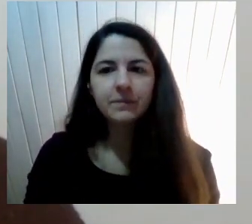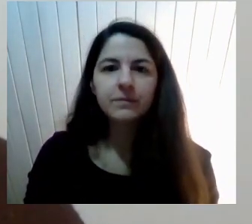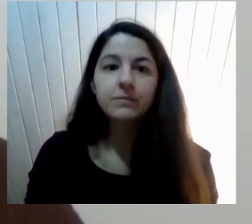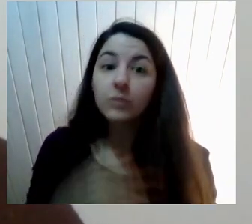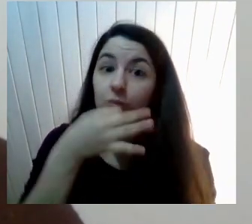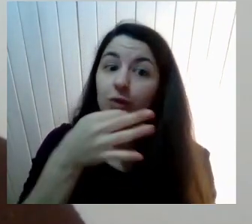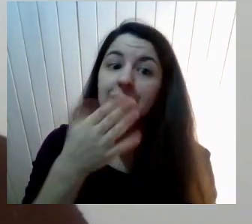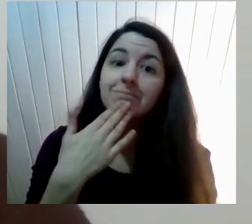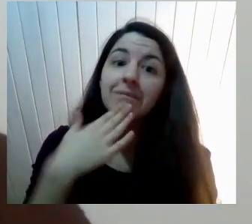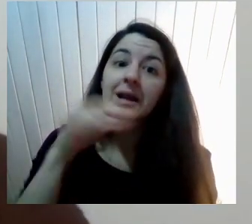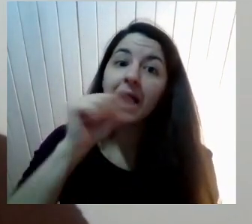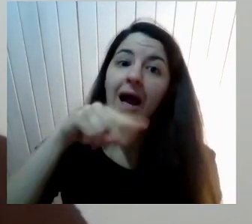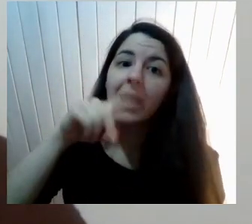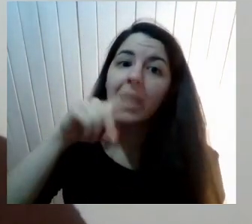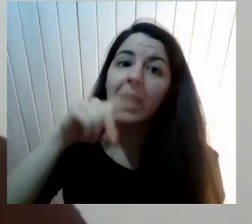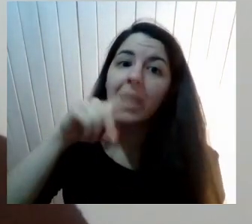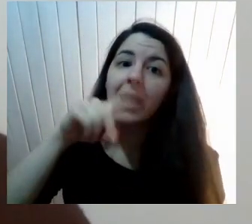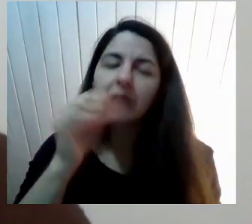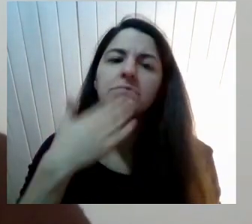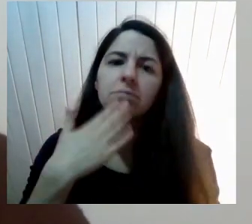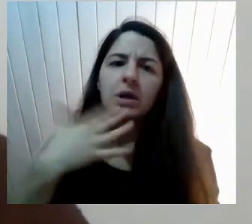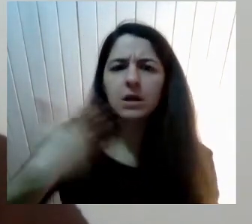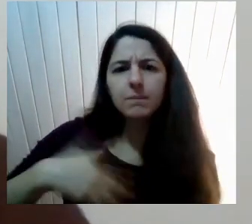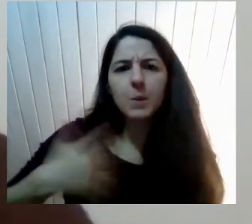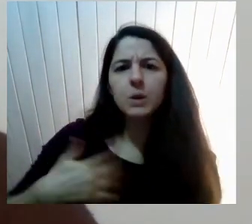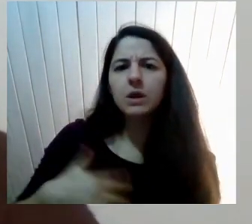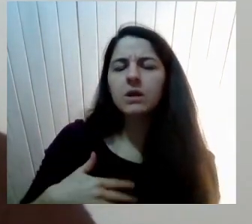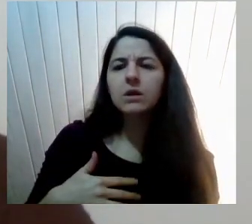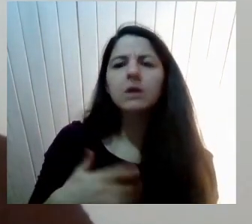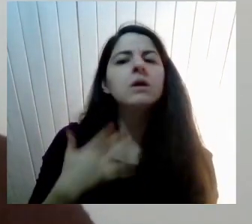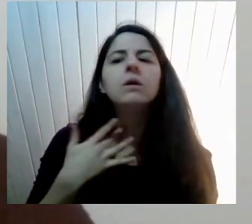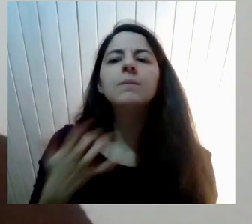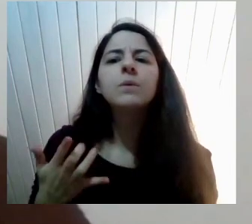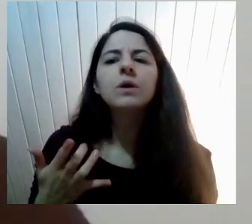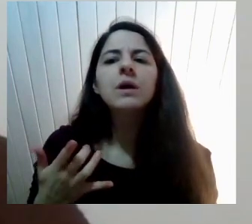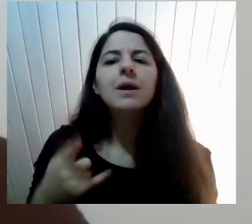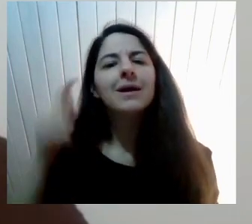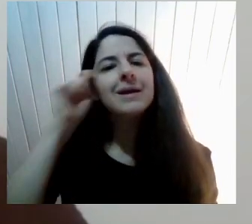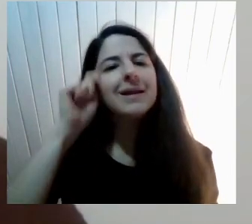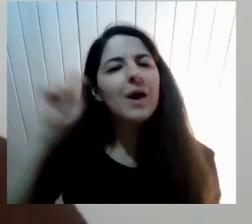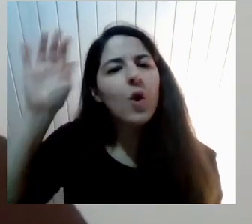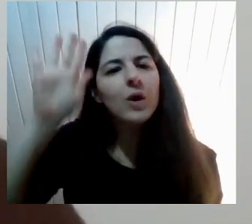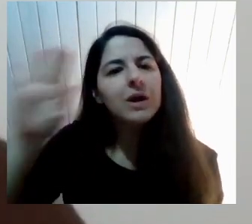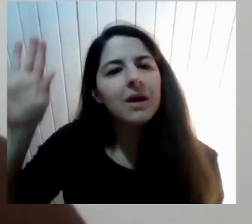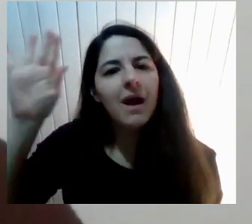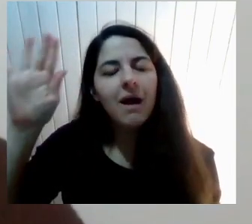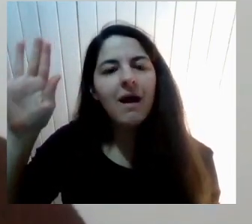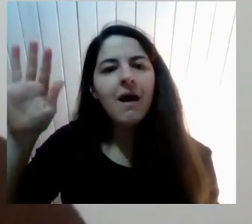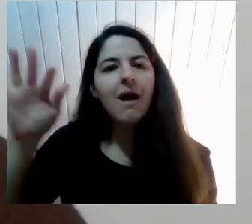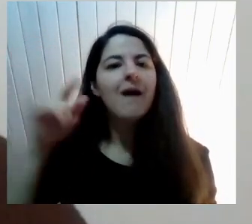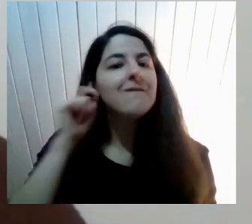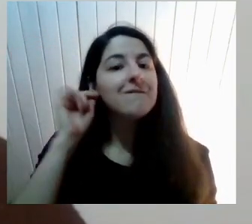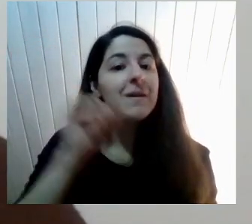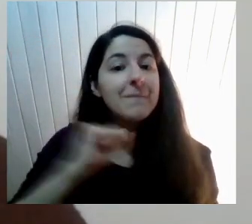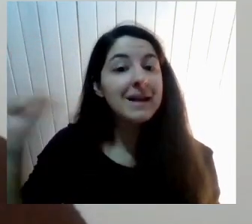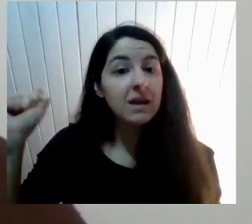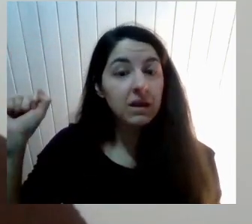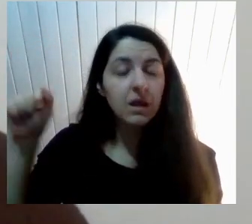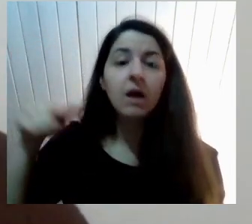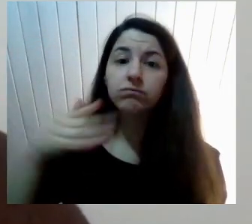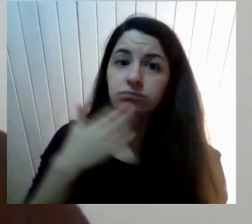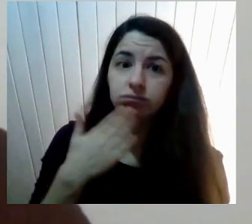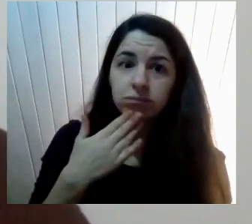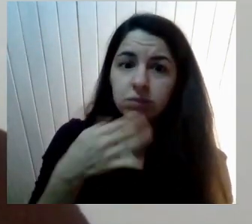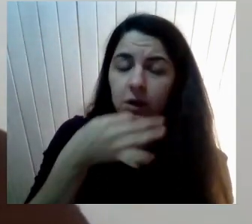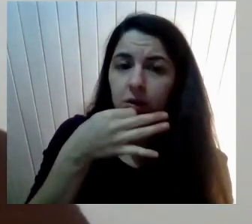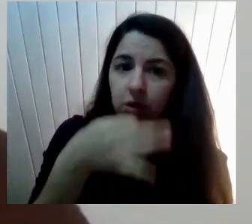parece Que es muy importante Y sobre todo Muy importante A través de las teorías Feministas En el fondo Lo que ha habido En los gobiernos De la